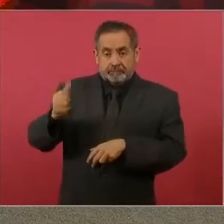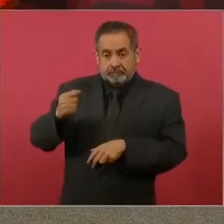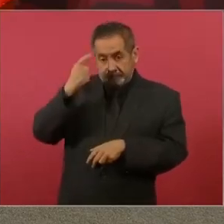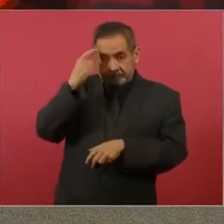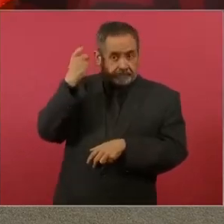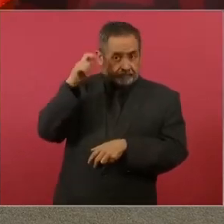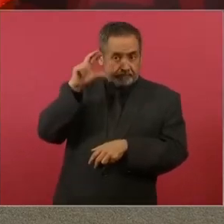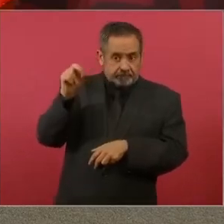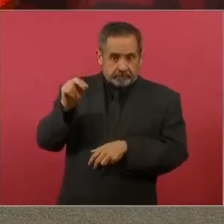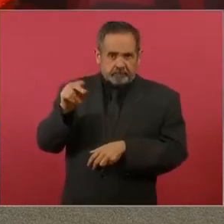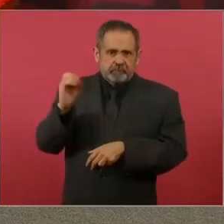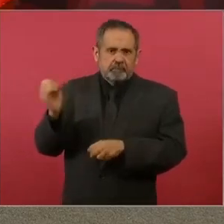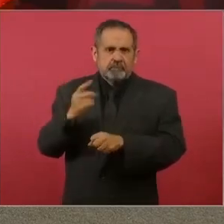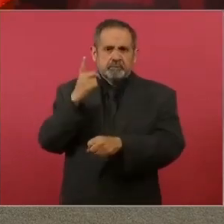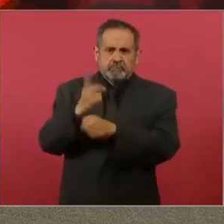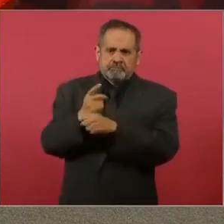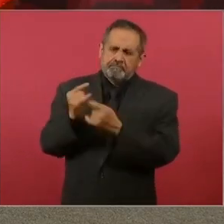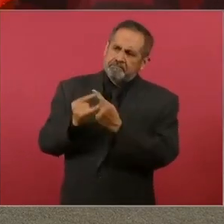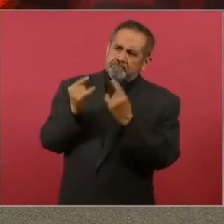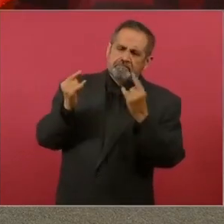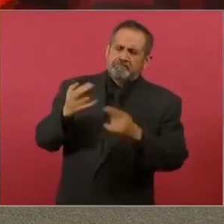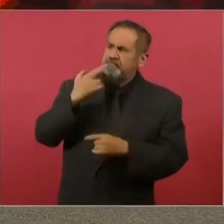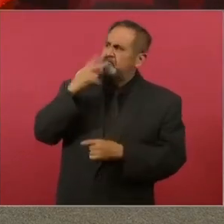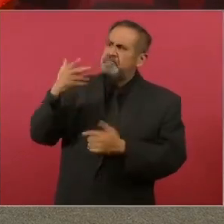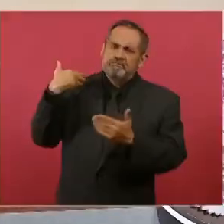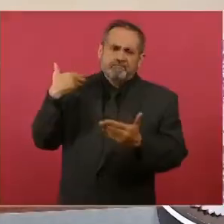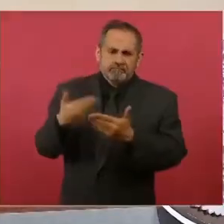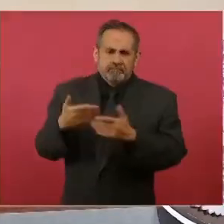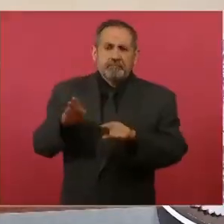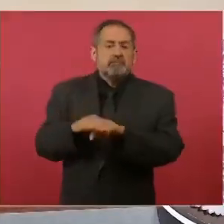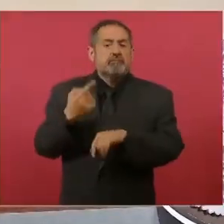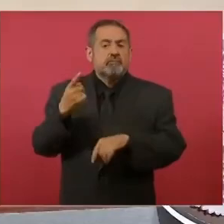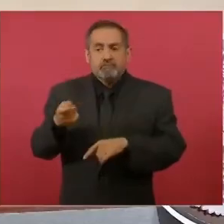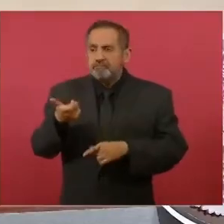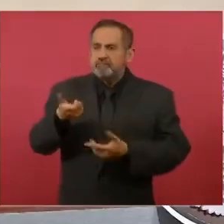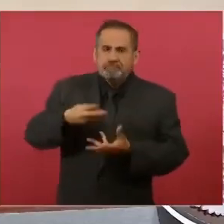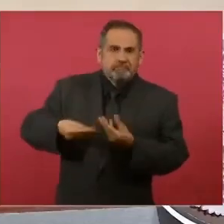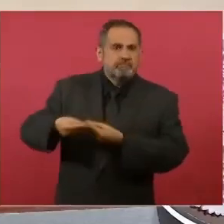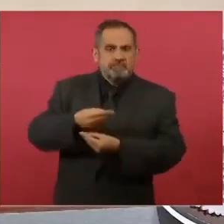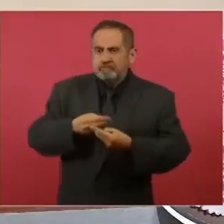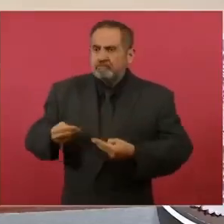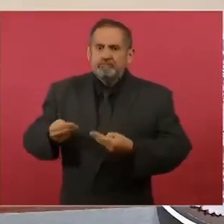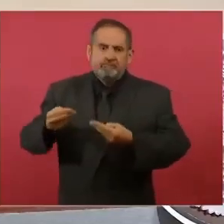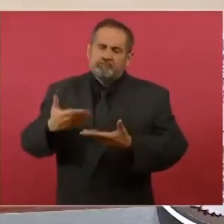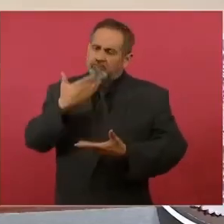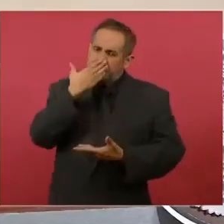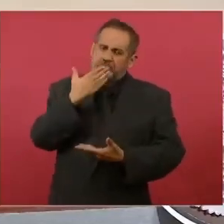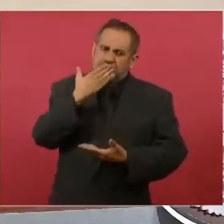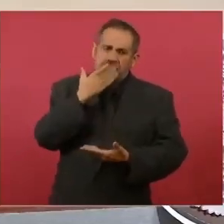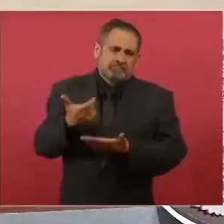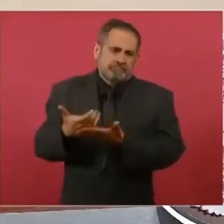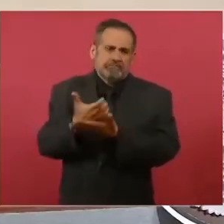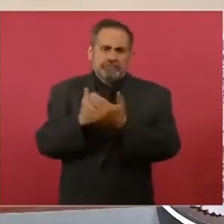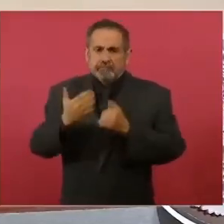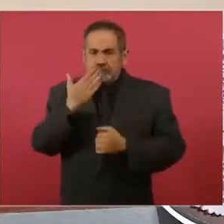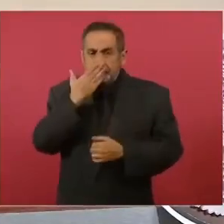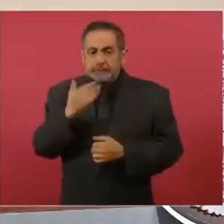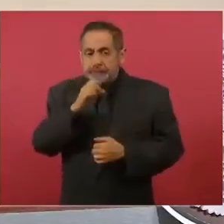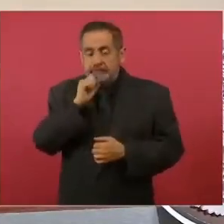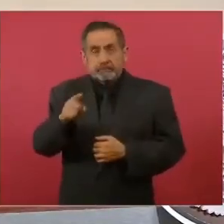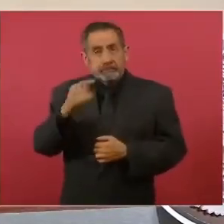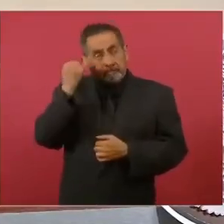una oportunidad histórica por el enorme potencial de desarrollo económico que hay a su alrededor, pero también es un reto